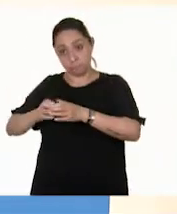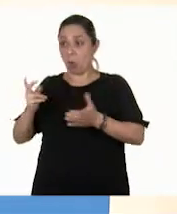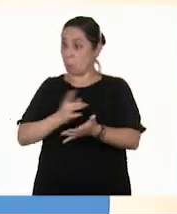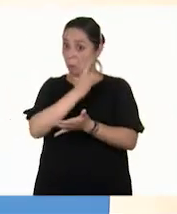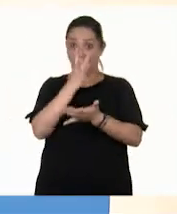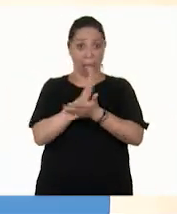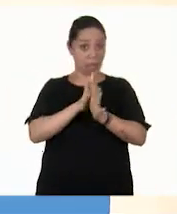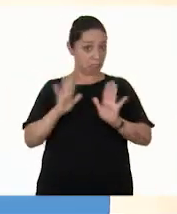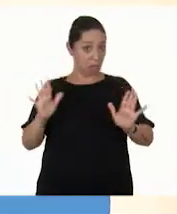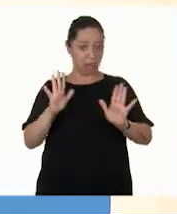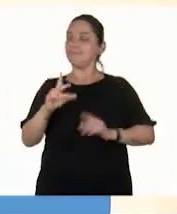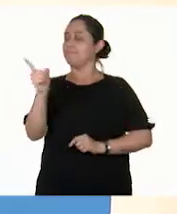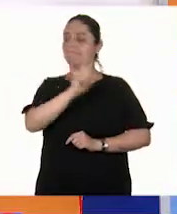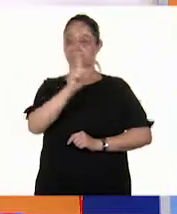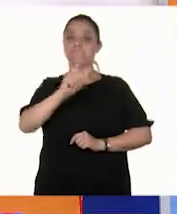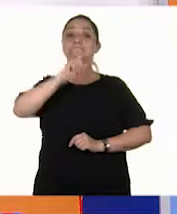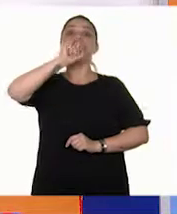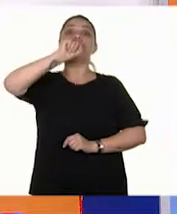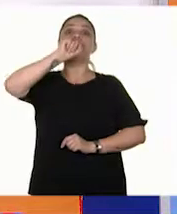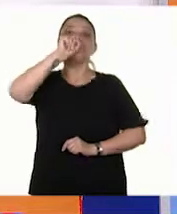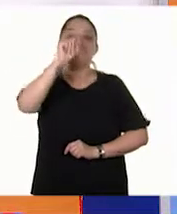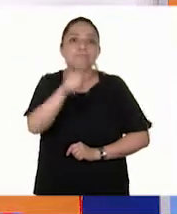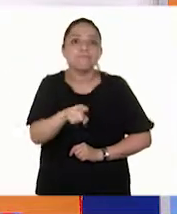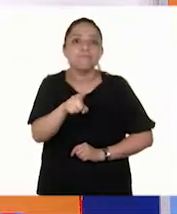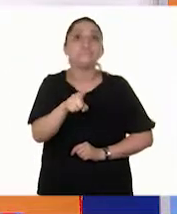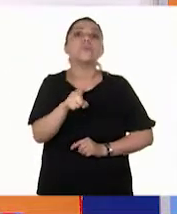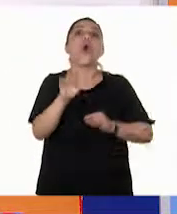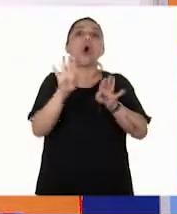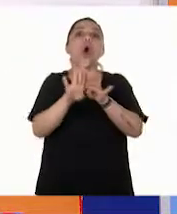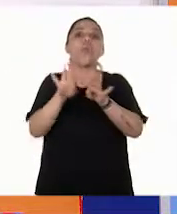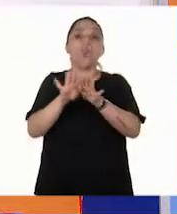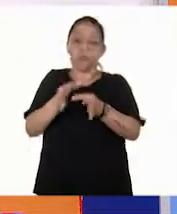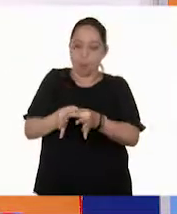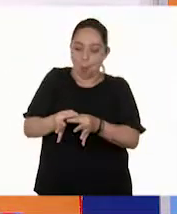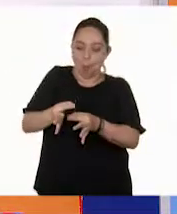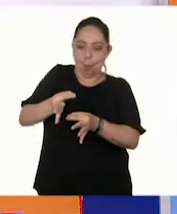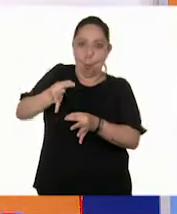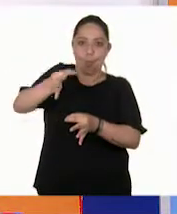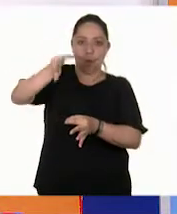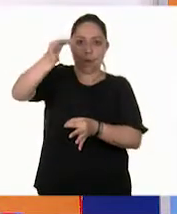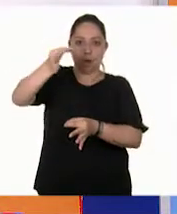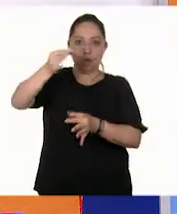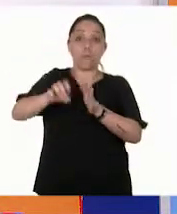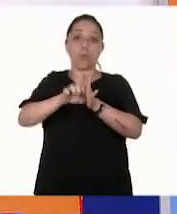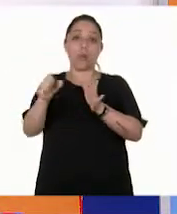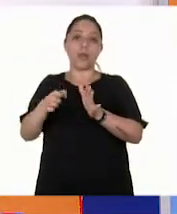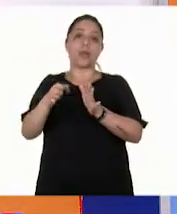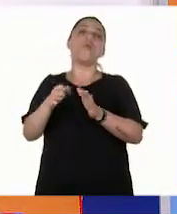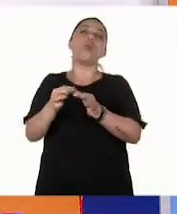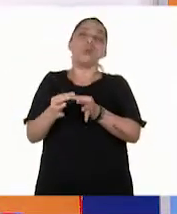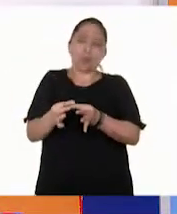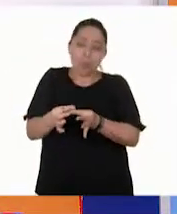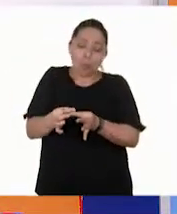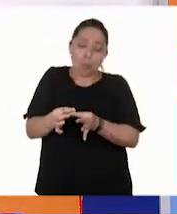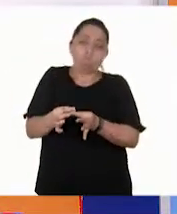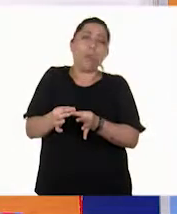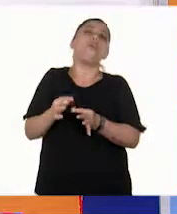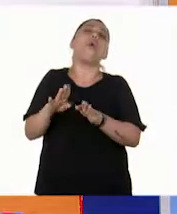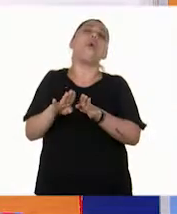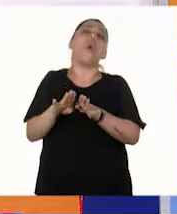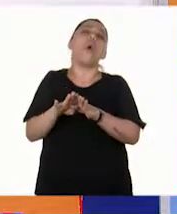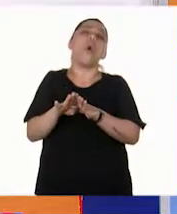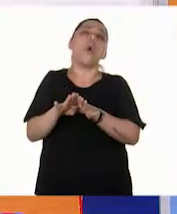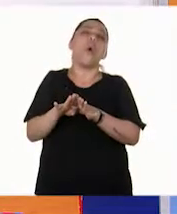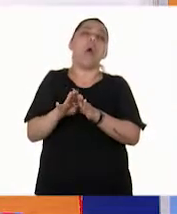las clasificamos. También lo hicimos por su tallo. Por ejemplo, las hierbas que tienen su tallo un